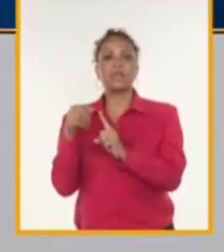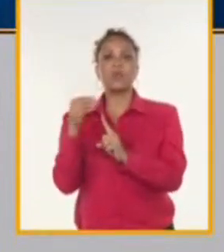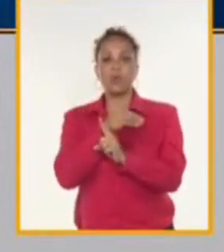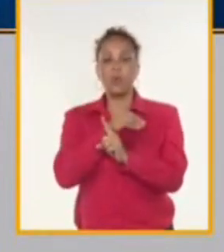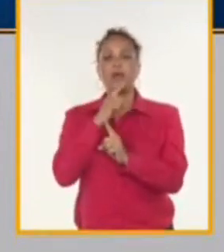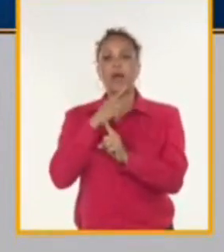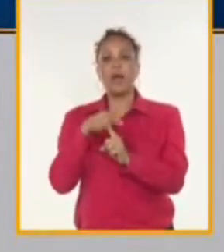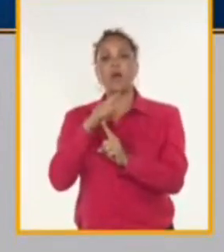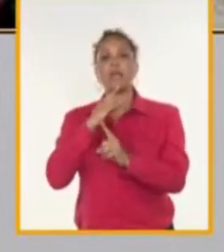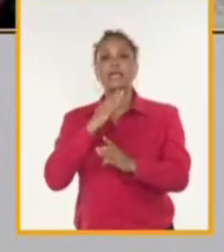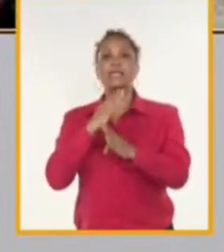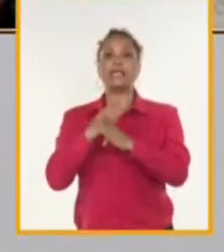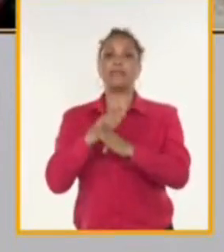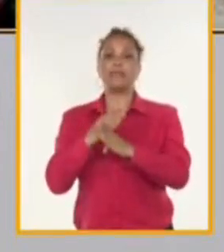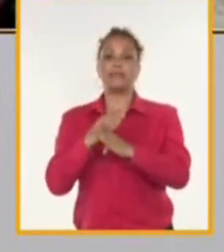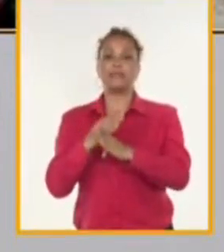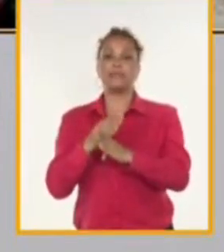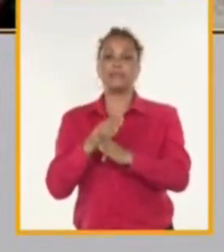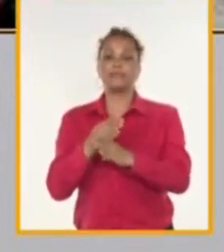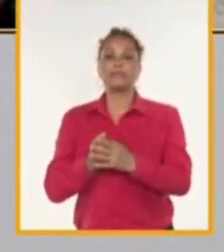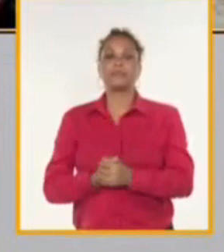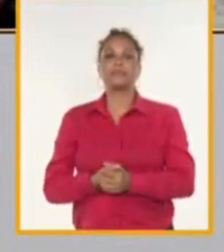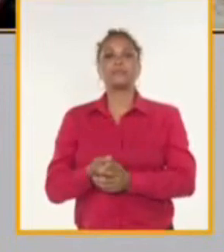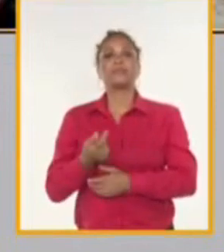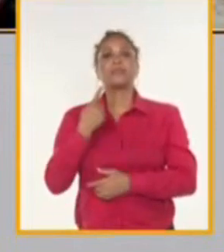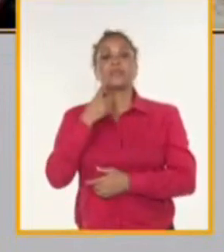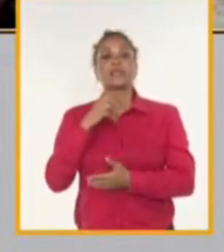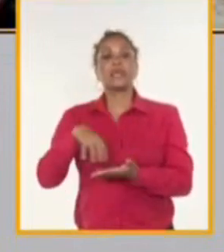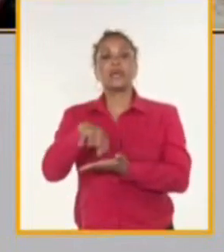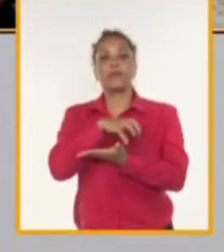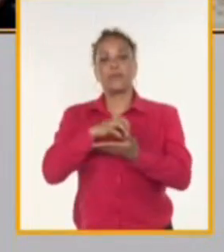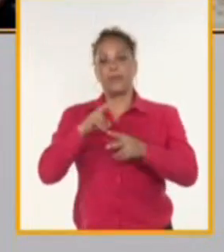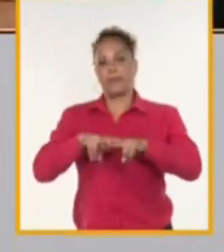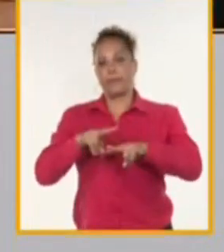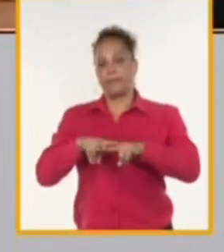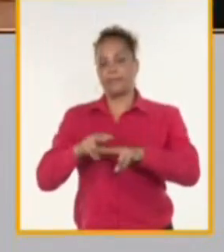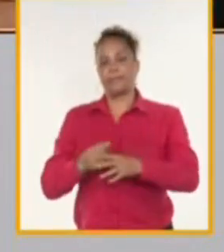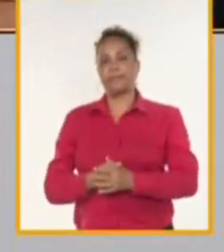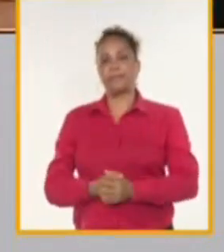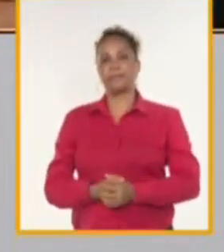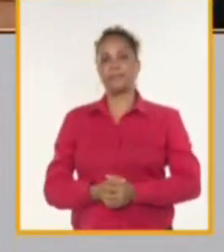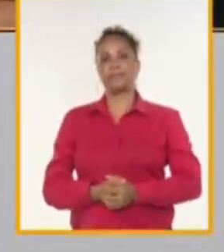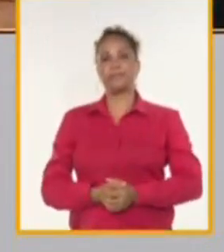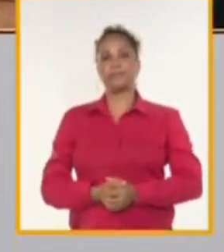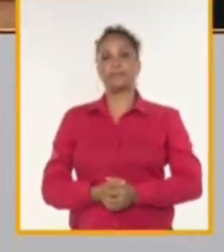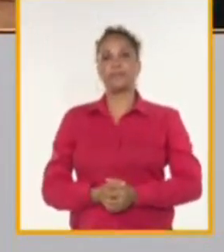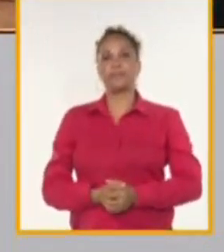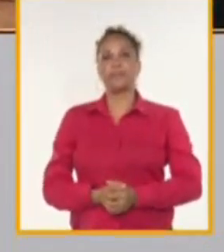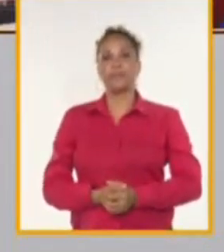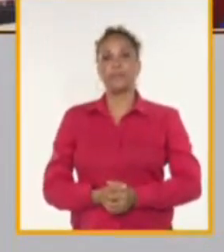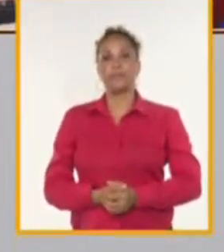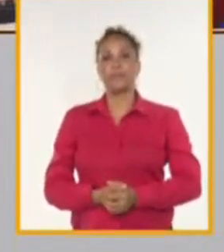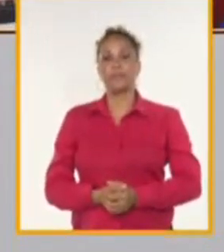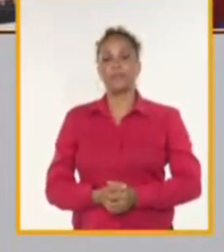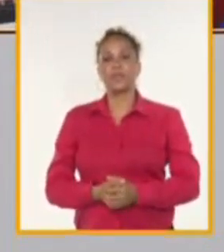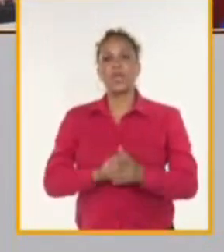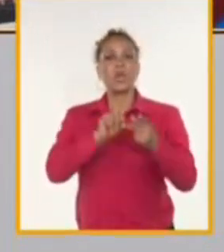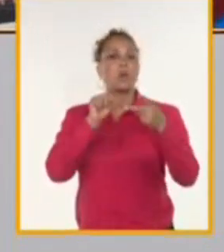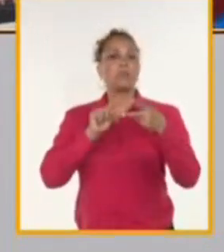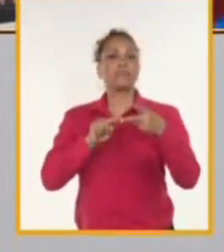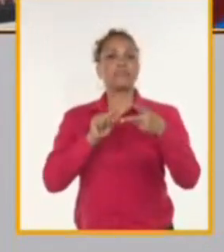la terminal de contenedores que estaba ubicada en La Habana. En otro orden, la necesidad